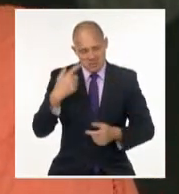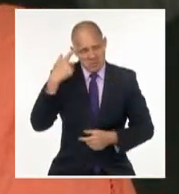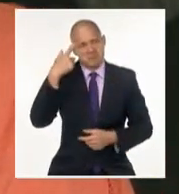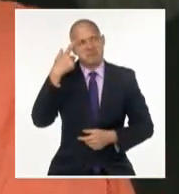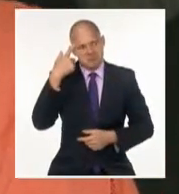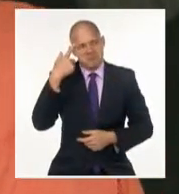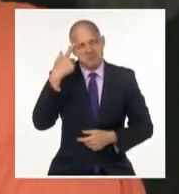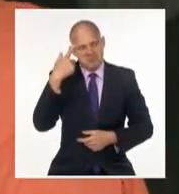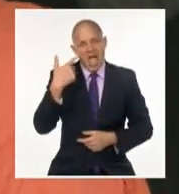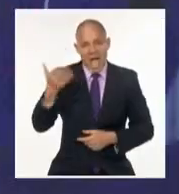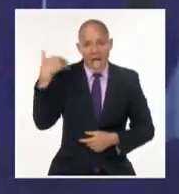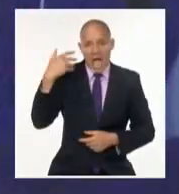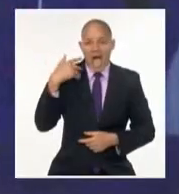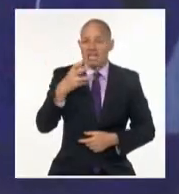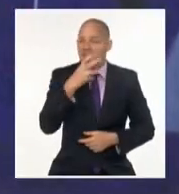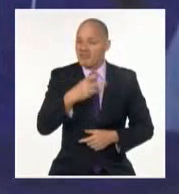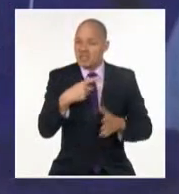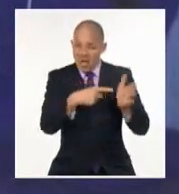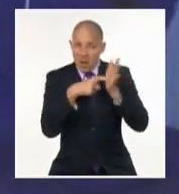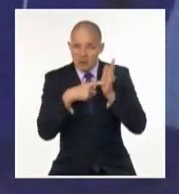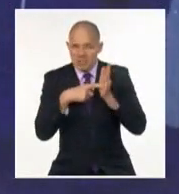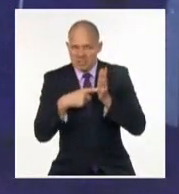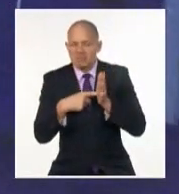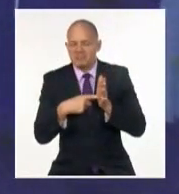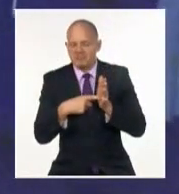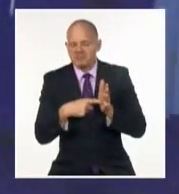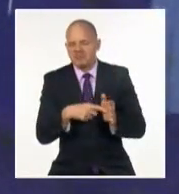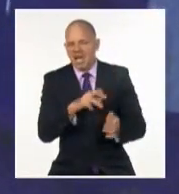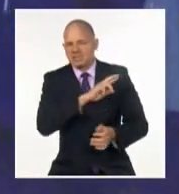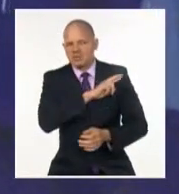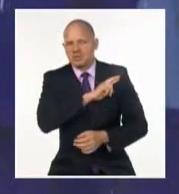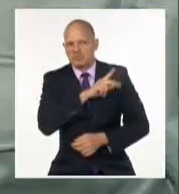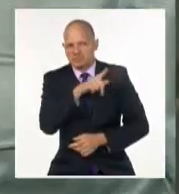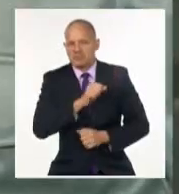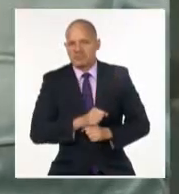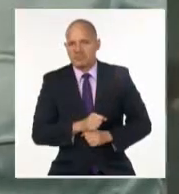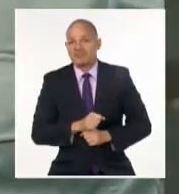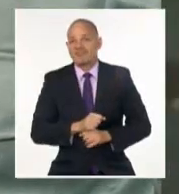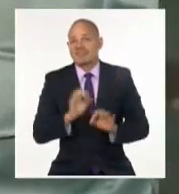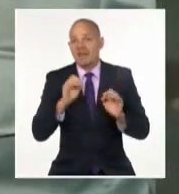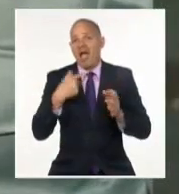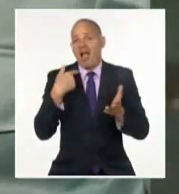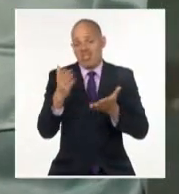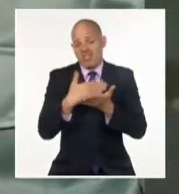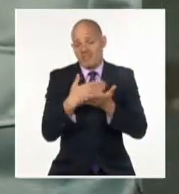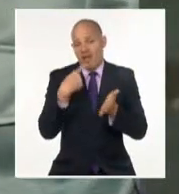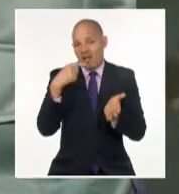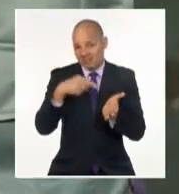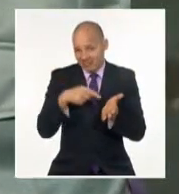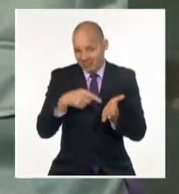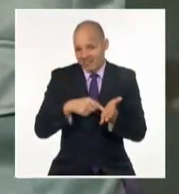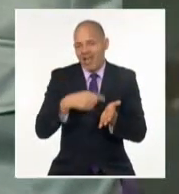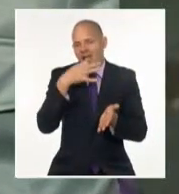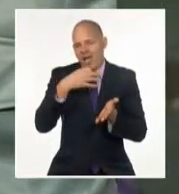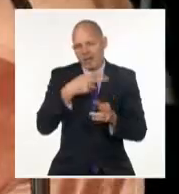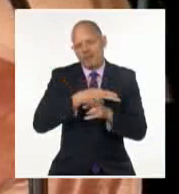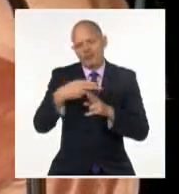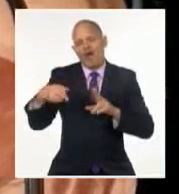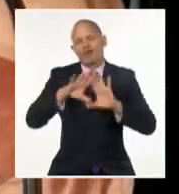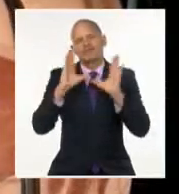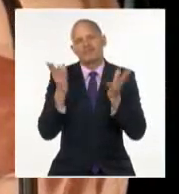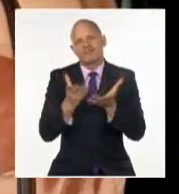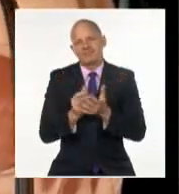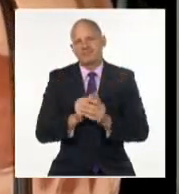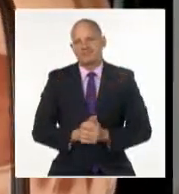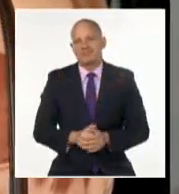consejo que nos dio Fidel es para siempre. Este libro es la grandeza de un hombre que sigue estando, que le sigue perteneciendo a todos, y que nos sigue